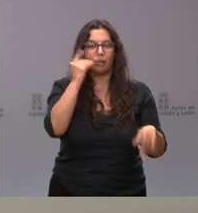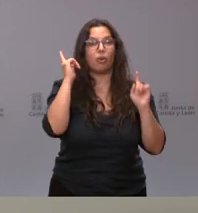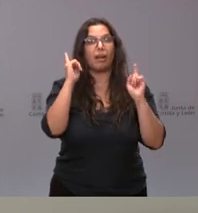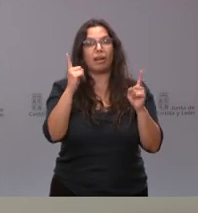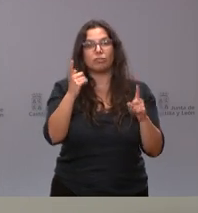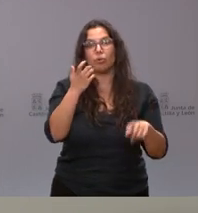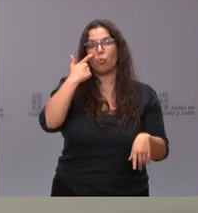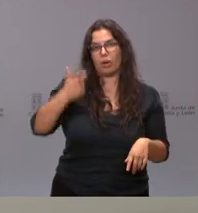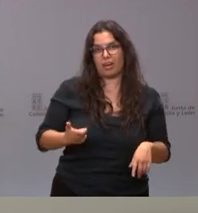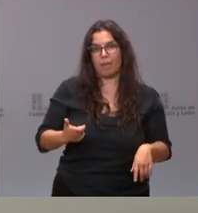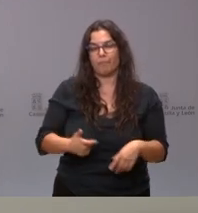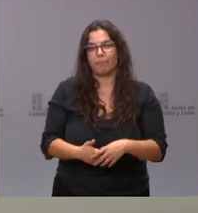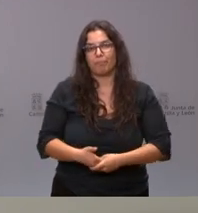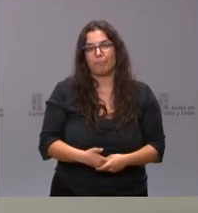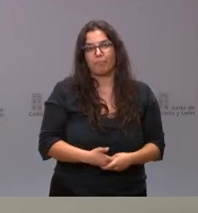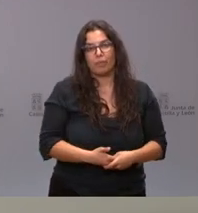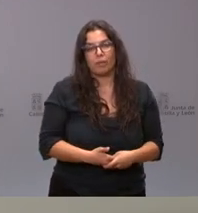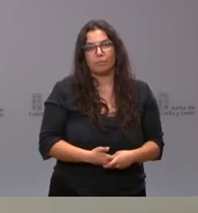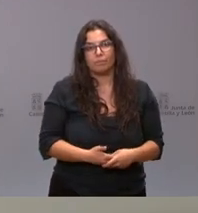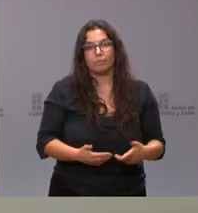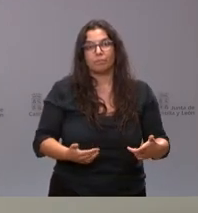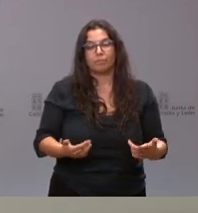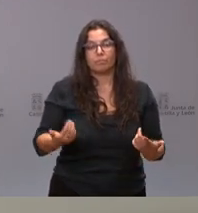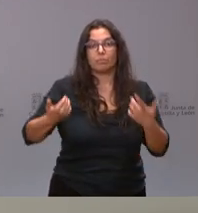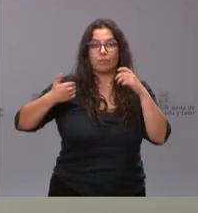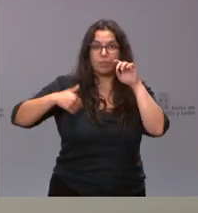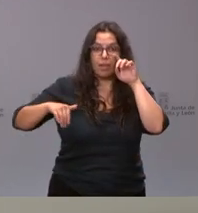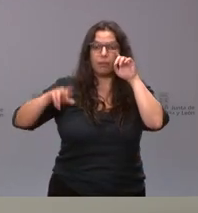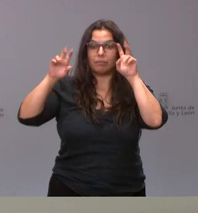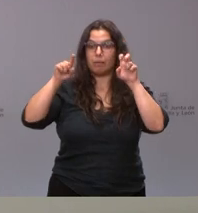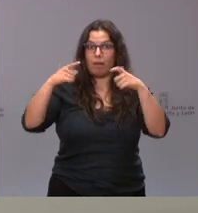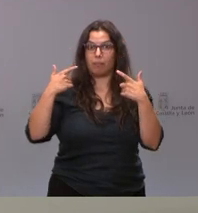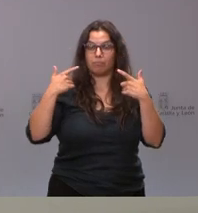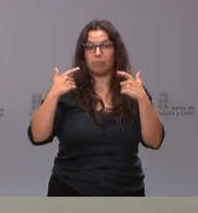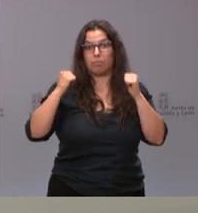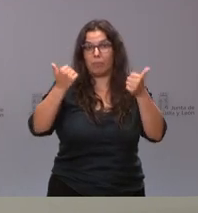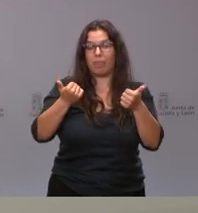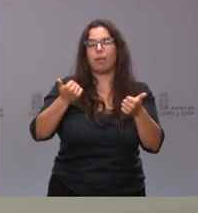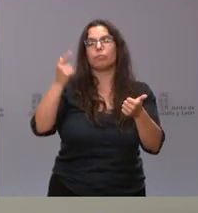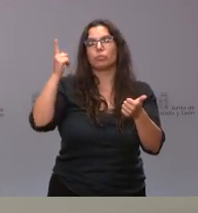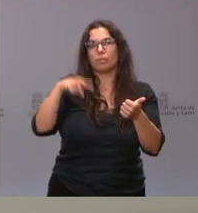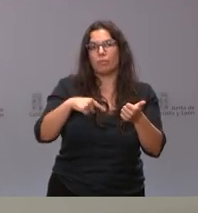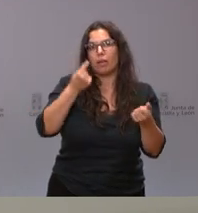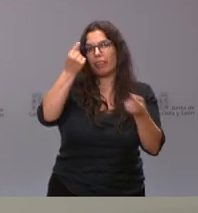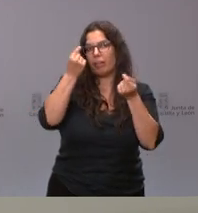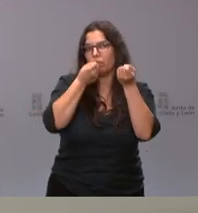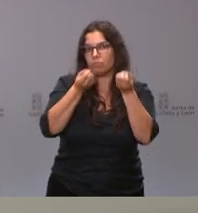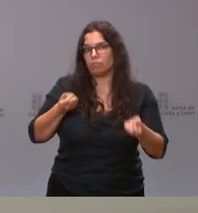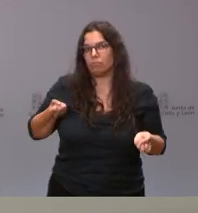Ucrania, ya que hemos abierto este apartado, pues significarles un poco los datos